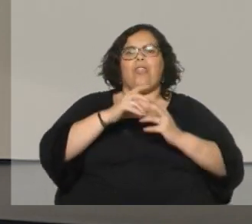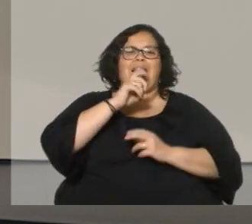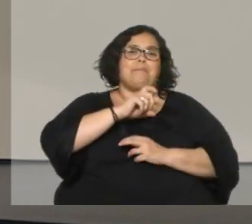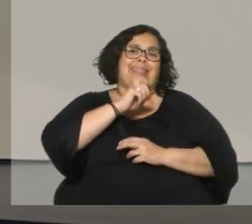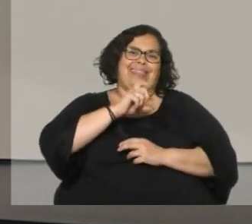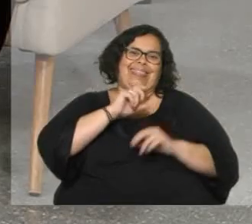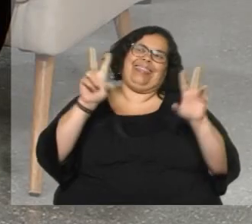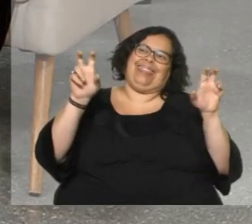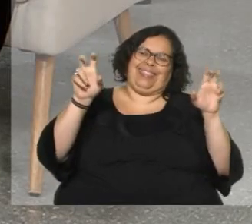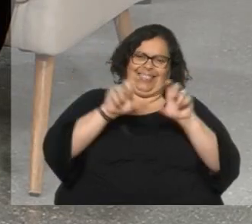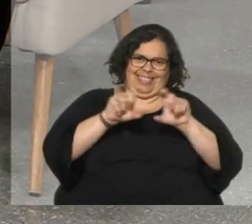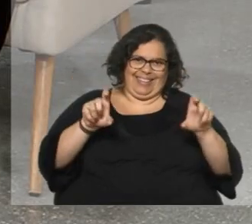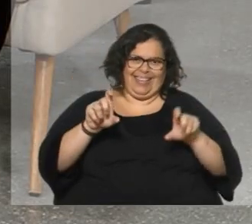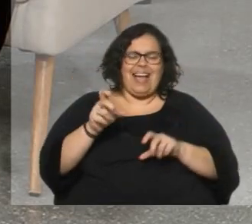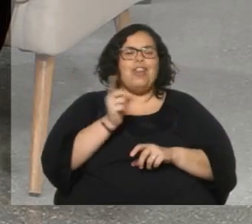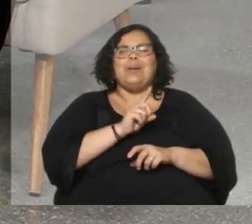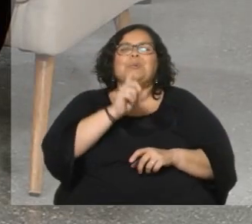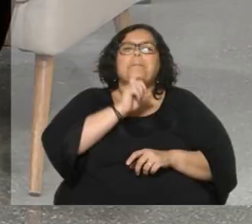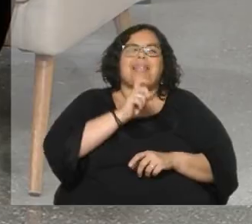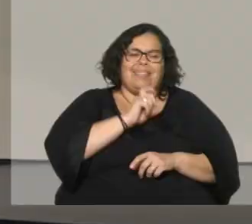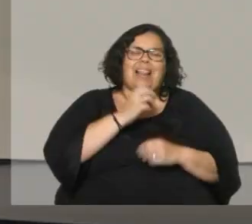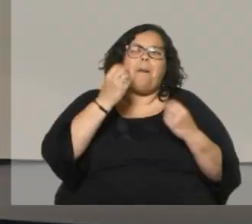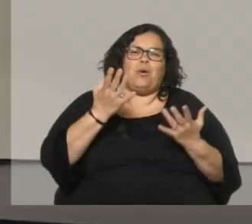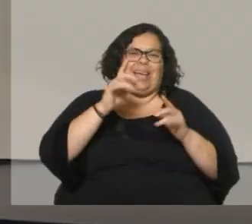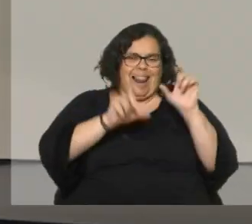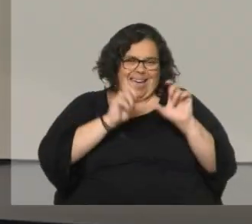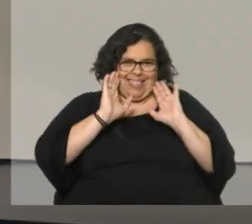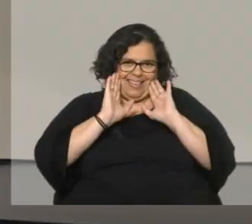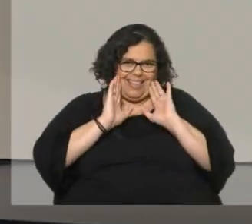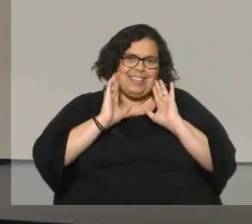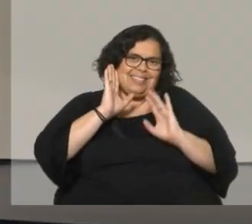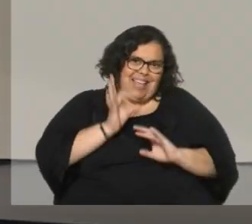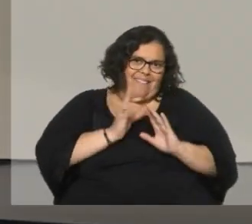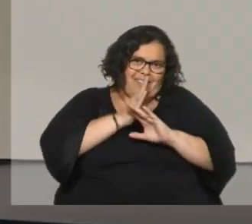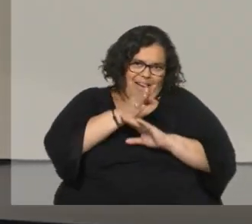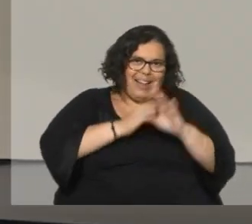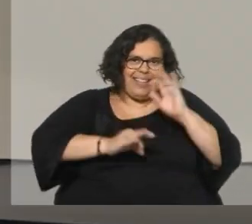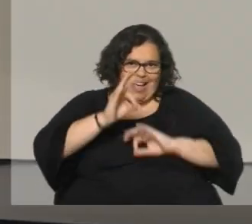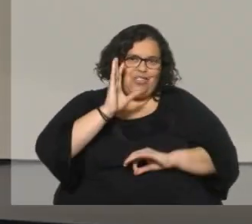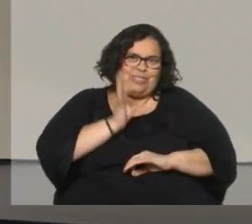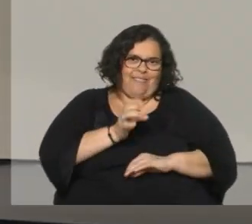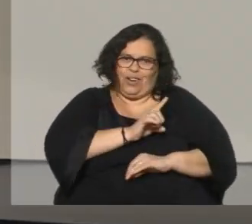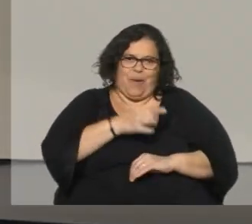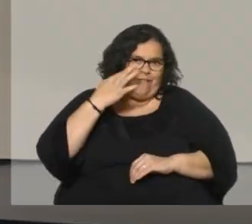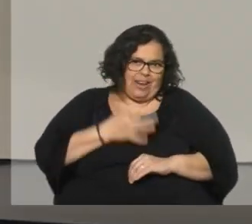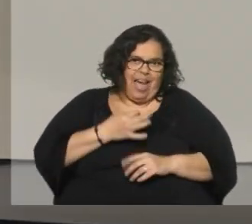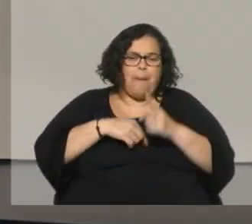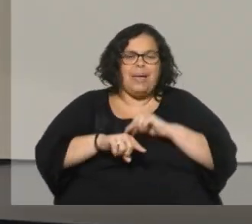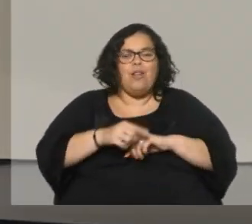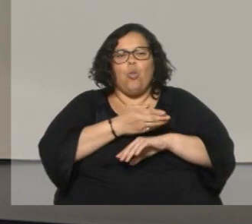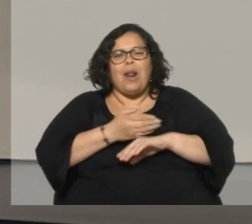no es una mentira porque la gente sabe que va a haber algo que no es verdad pero durante una hora y media